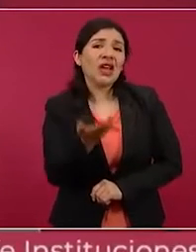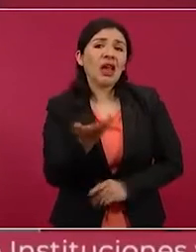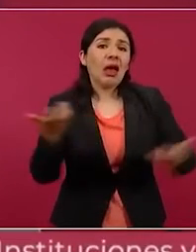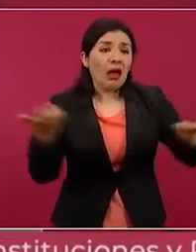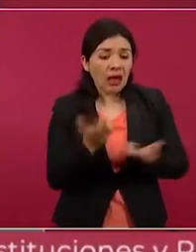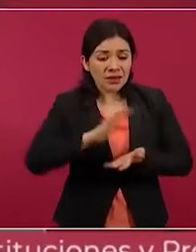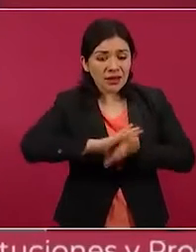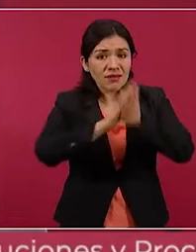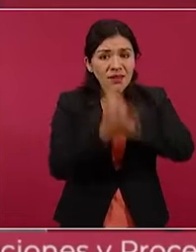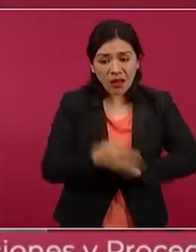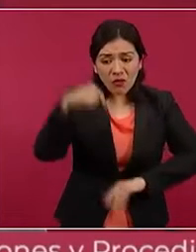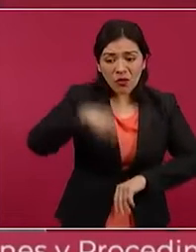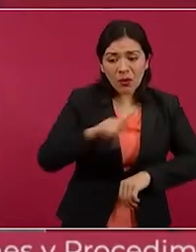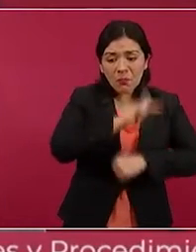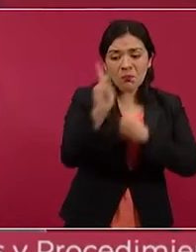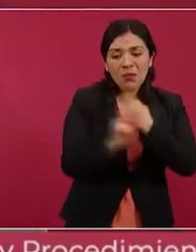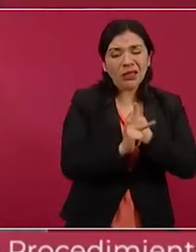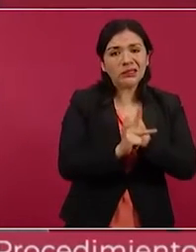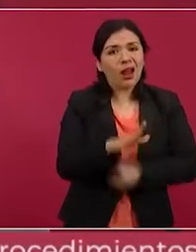transformación del país,